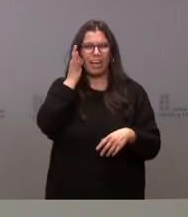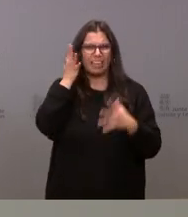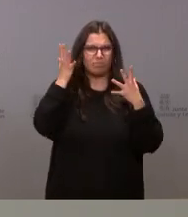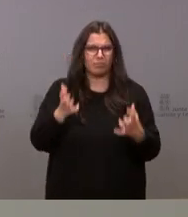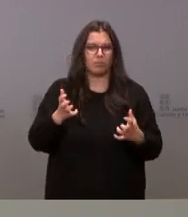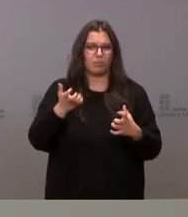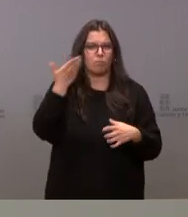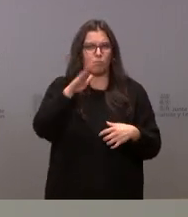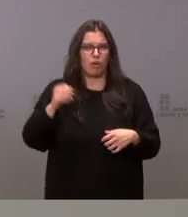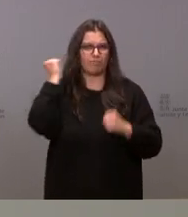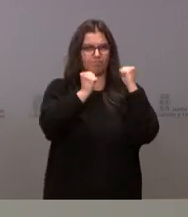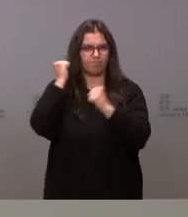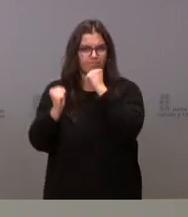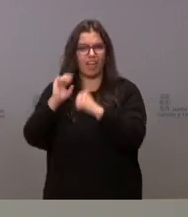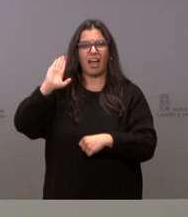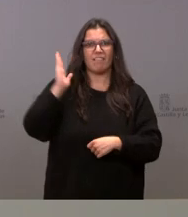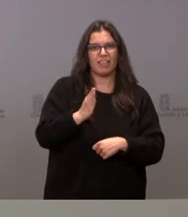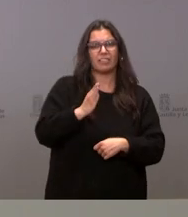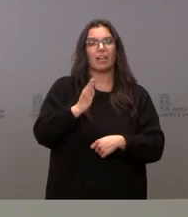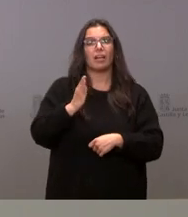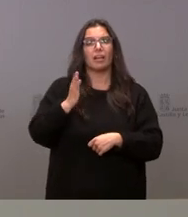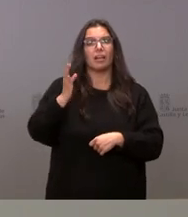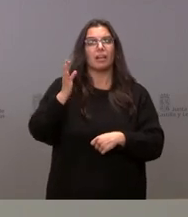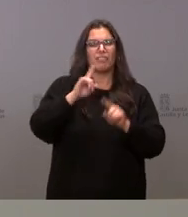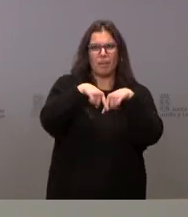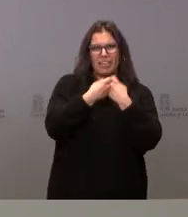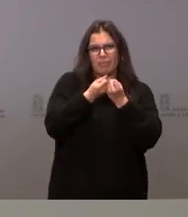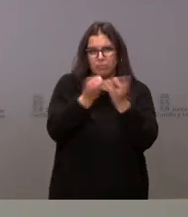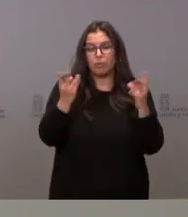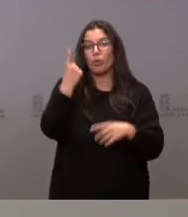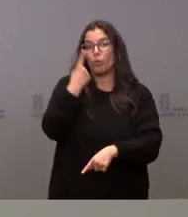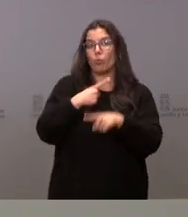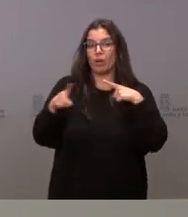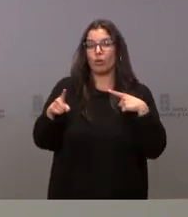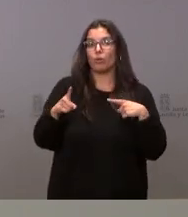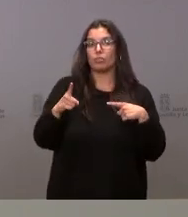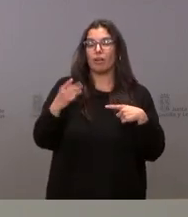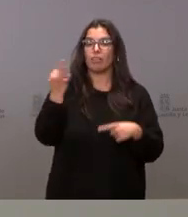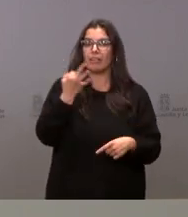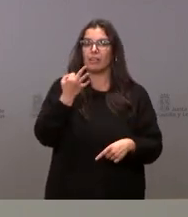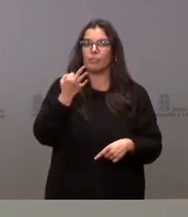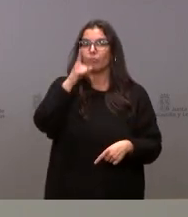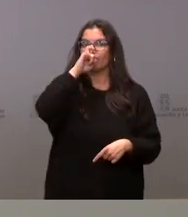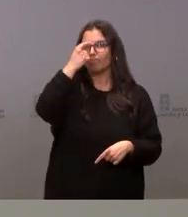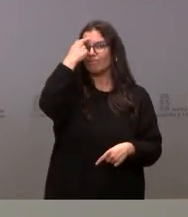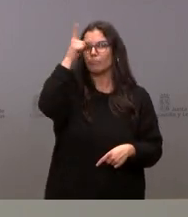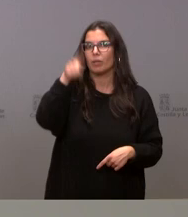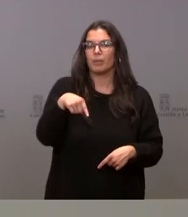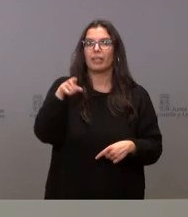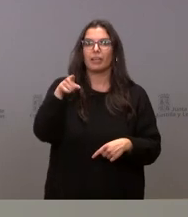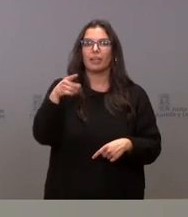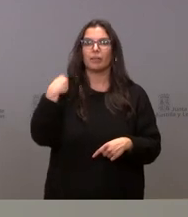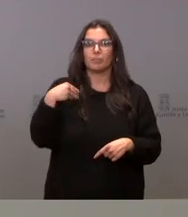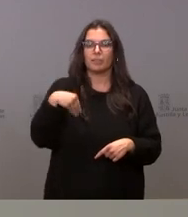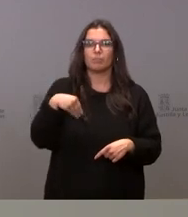esta razón. afecta a muchas personas, afecta a muchas familias, pero hay una cosa que debemos de recordar y es que es vulnerable.